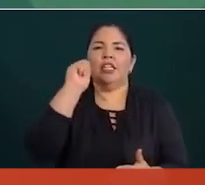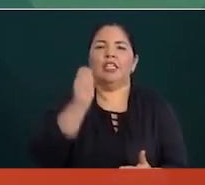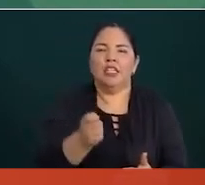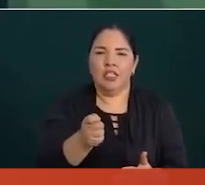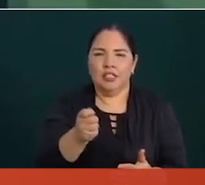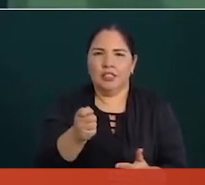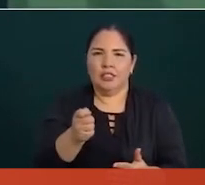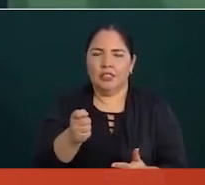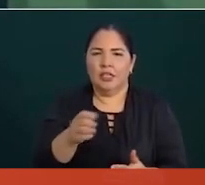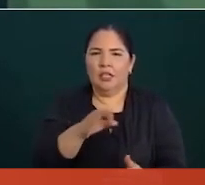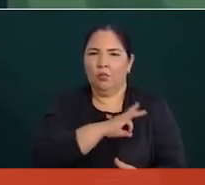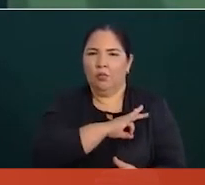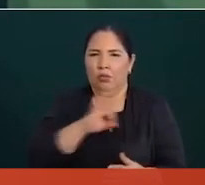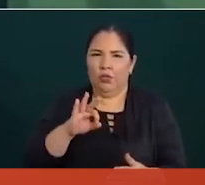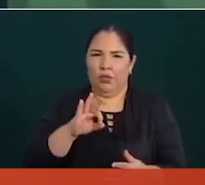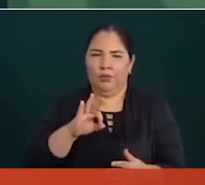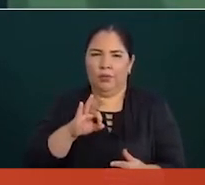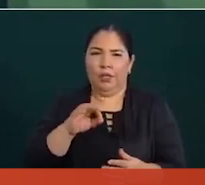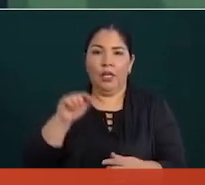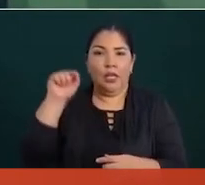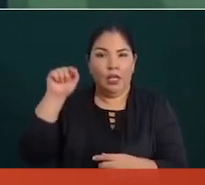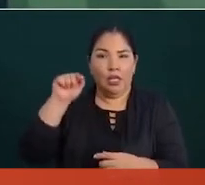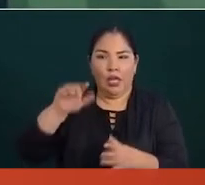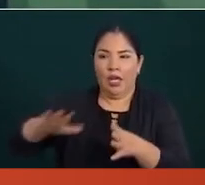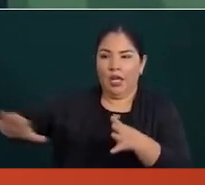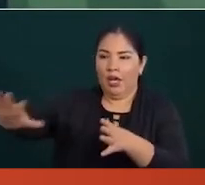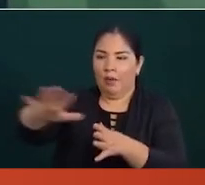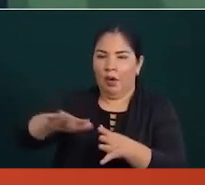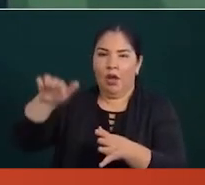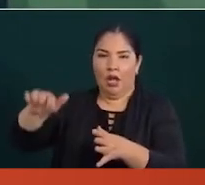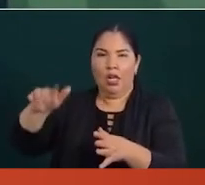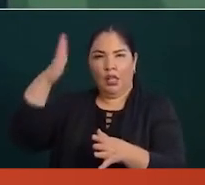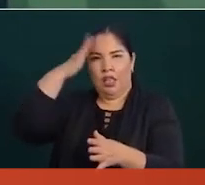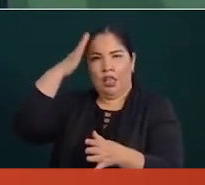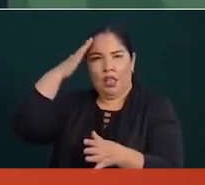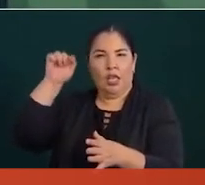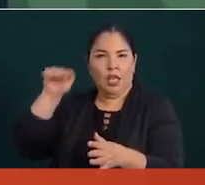porque el pueblo es el soberano, es el que manda